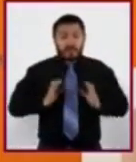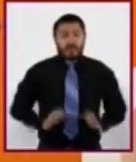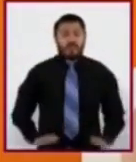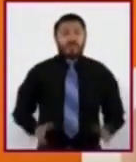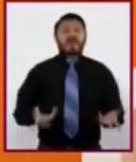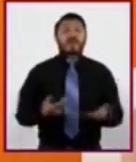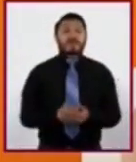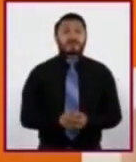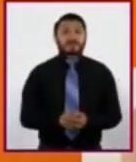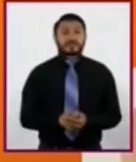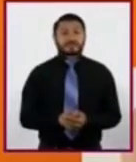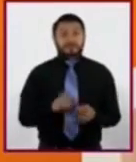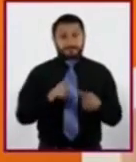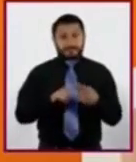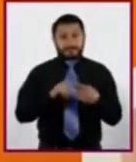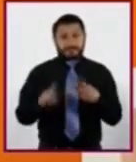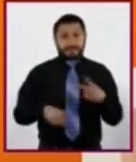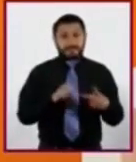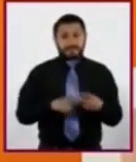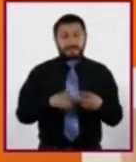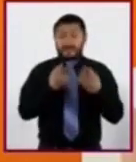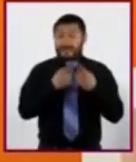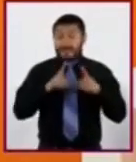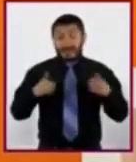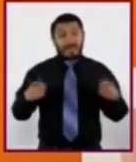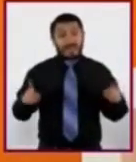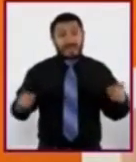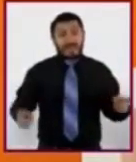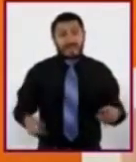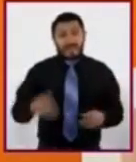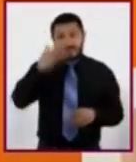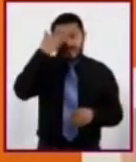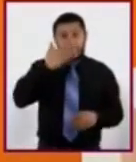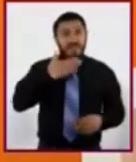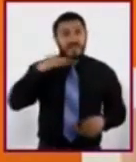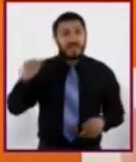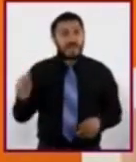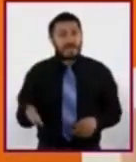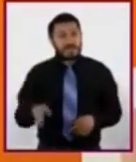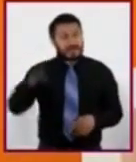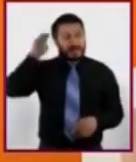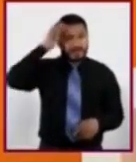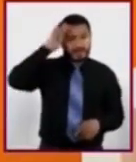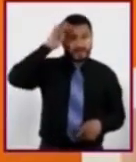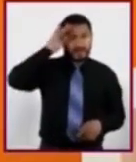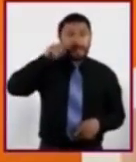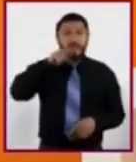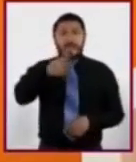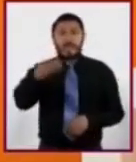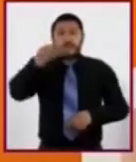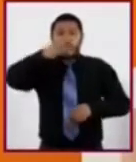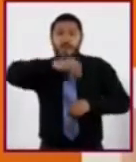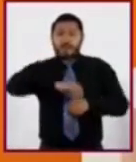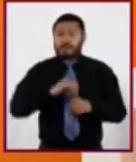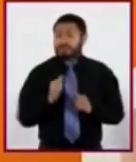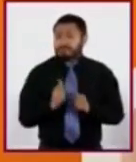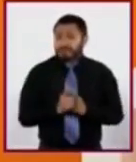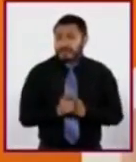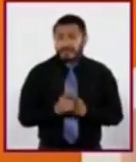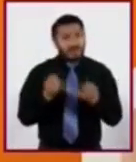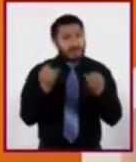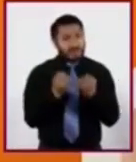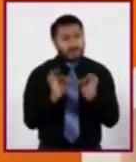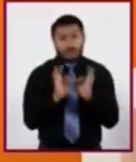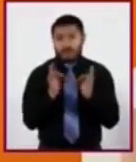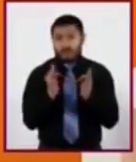en el desarrollo de nuestras capacidades, pensamientos y formas de actuar, así como en la manera